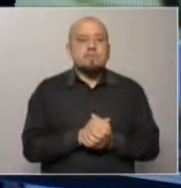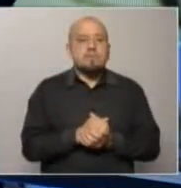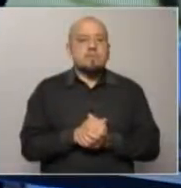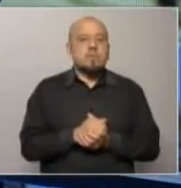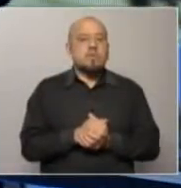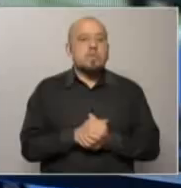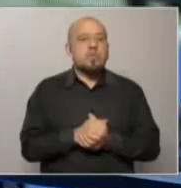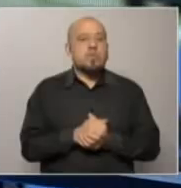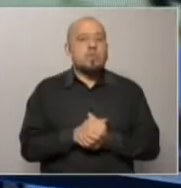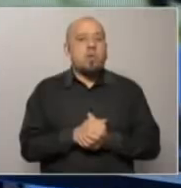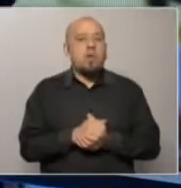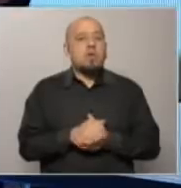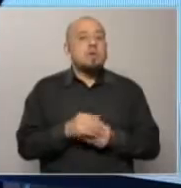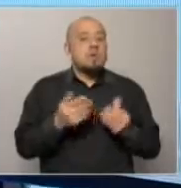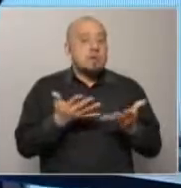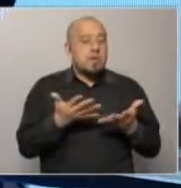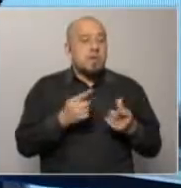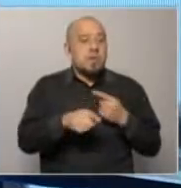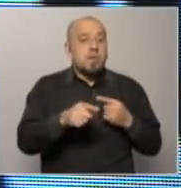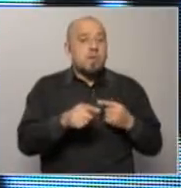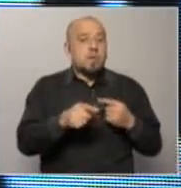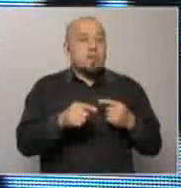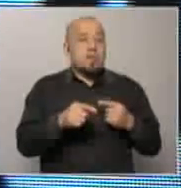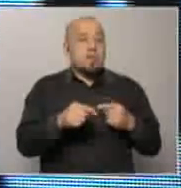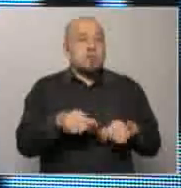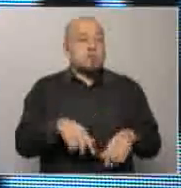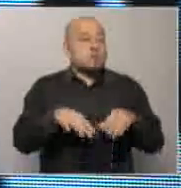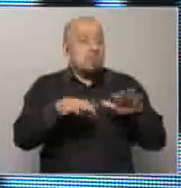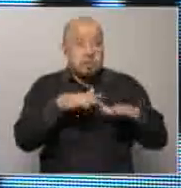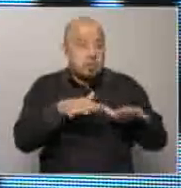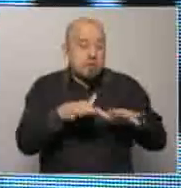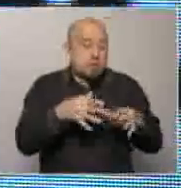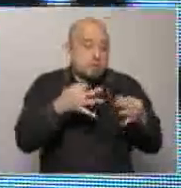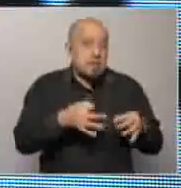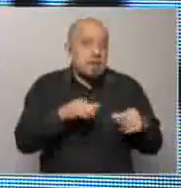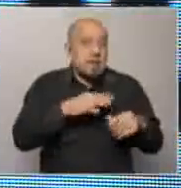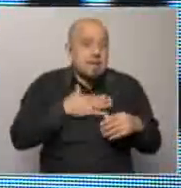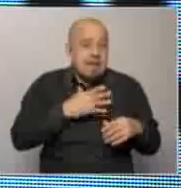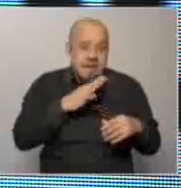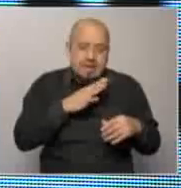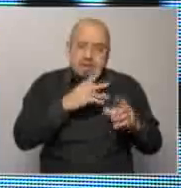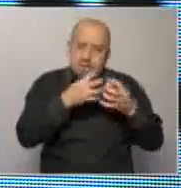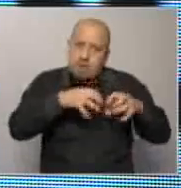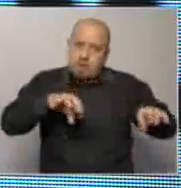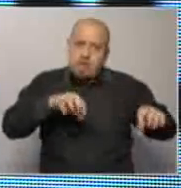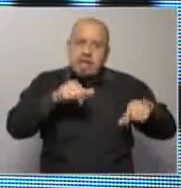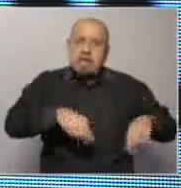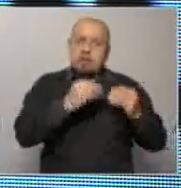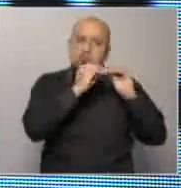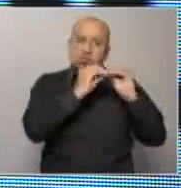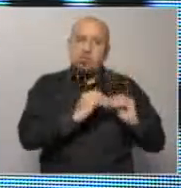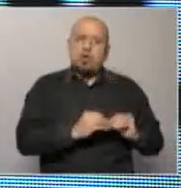excelente pregunta porque es lo que para el sentido común digamos si más o menos venimos bien creo que acá hay que separar esto es un presupuesto quinquenal